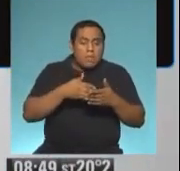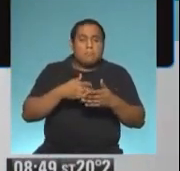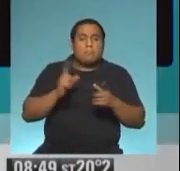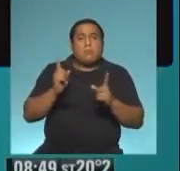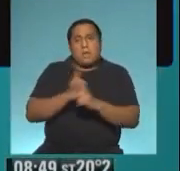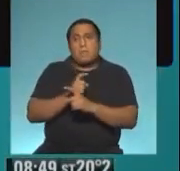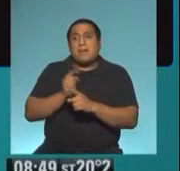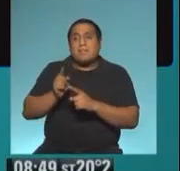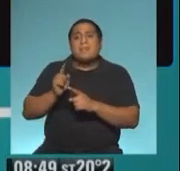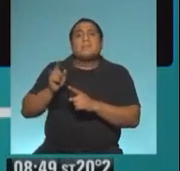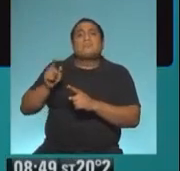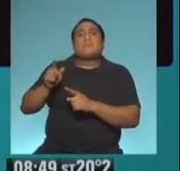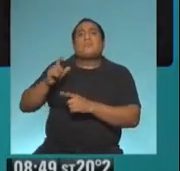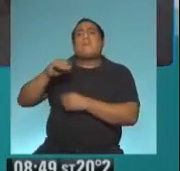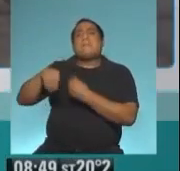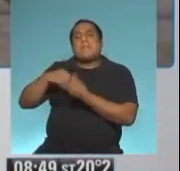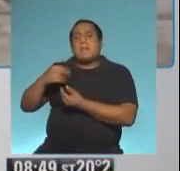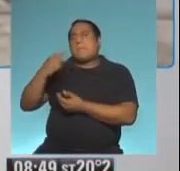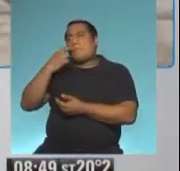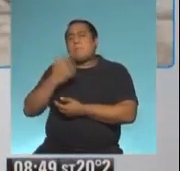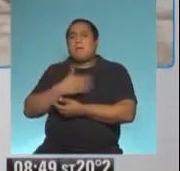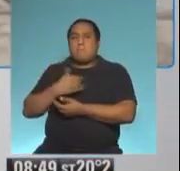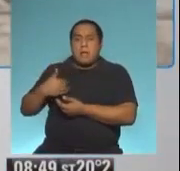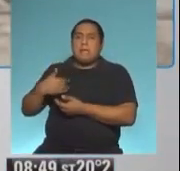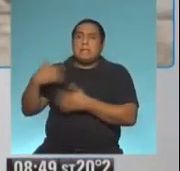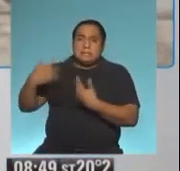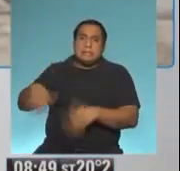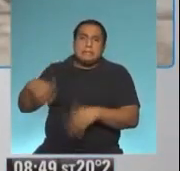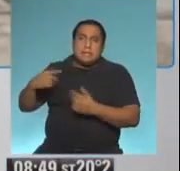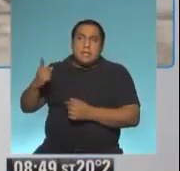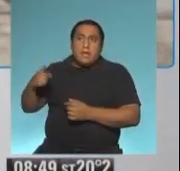entorno, para sus padres, para esas familias que son también